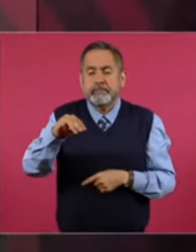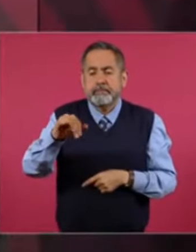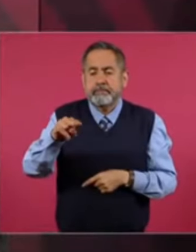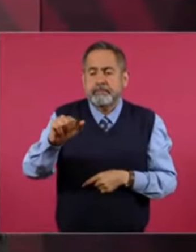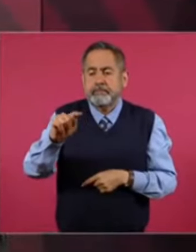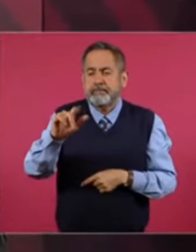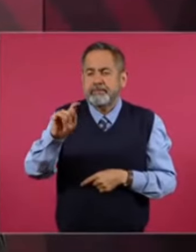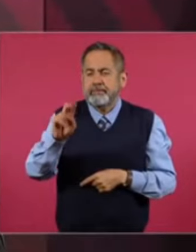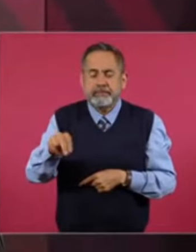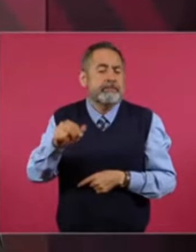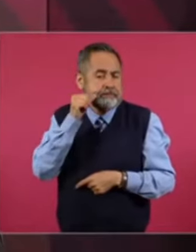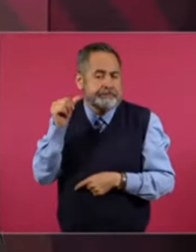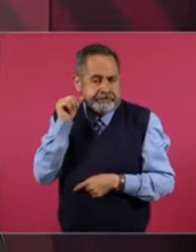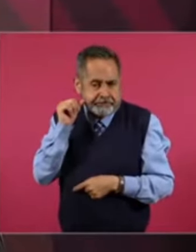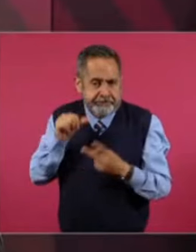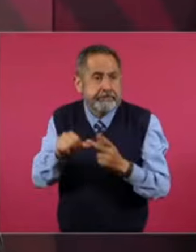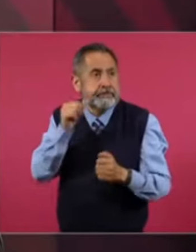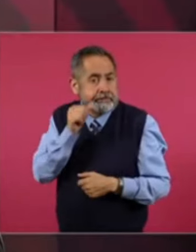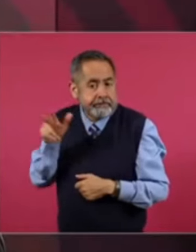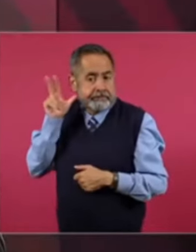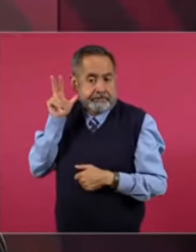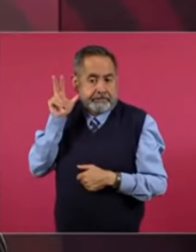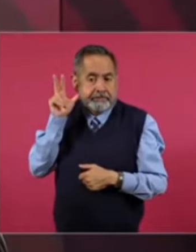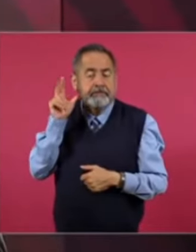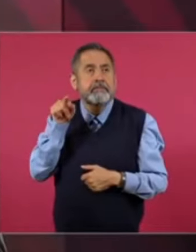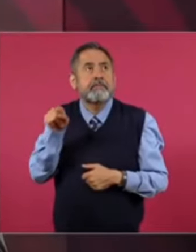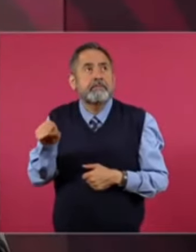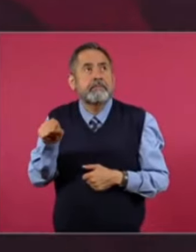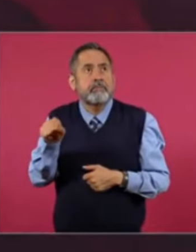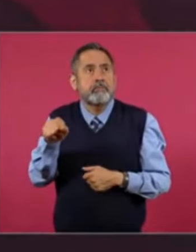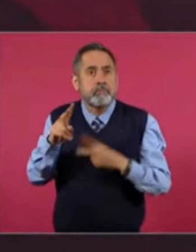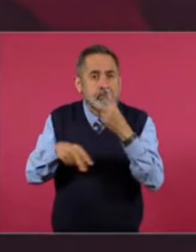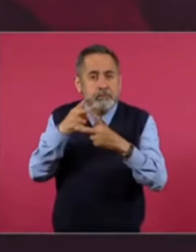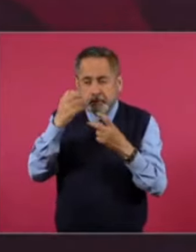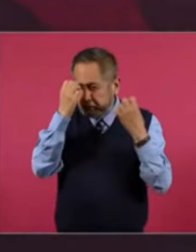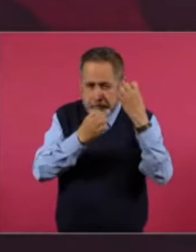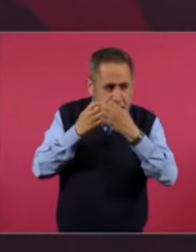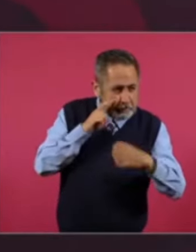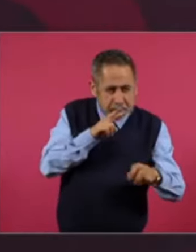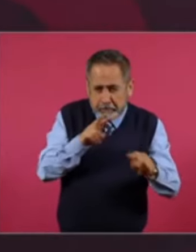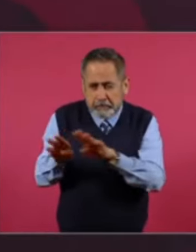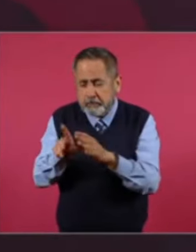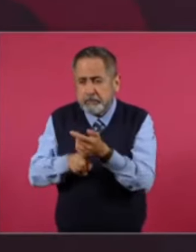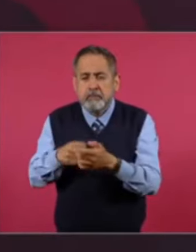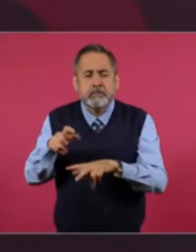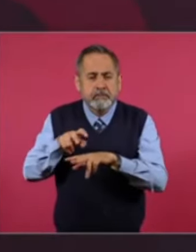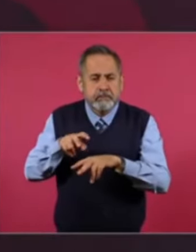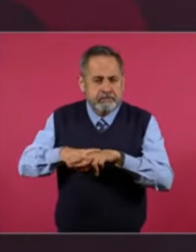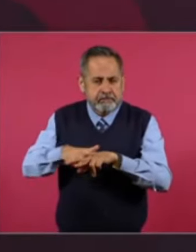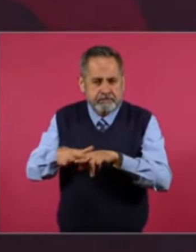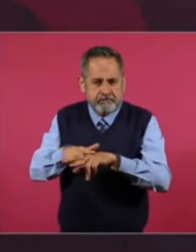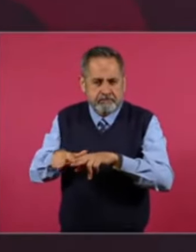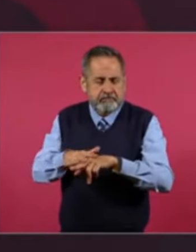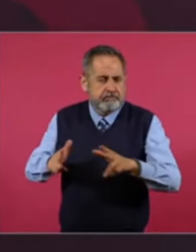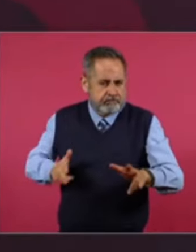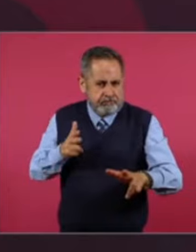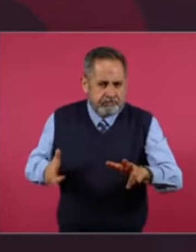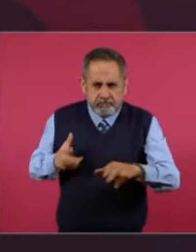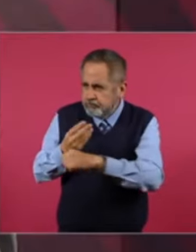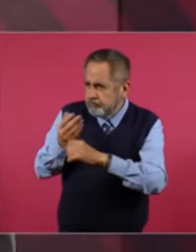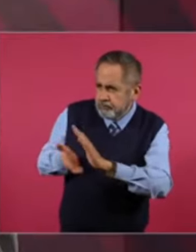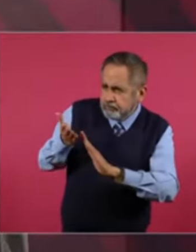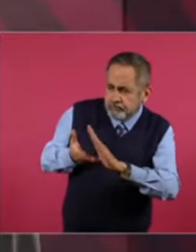Ayer. Antier. Estuvimos evaluando. El tren. La construcción del tren.